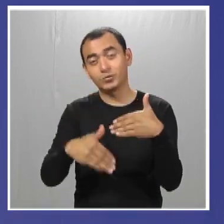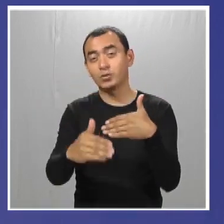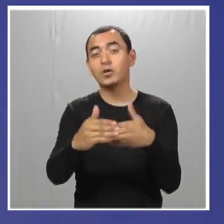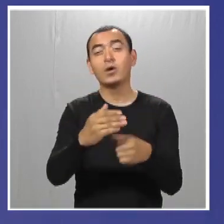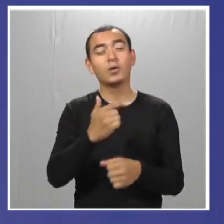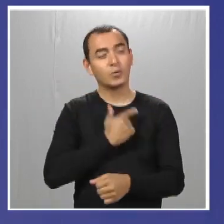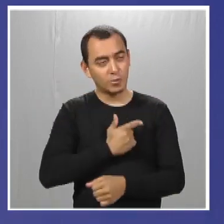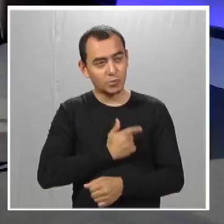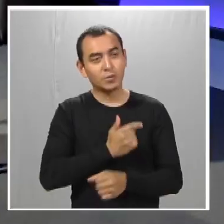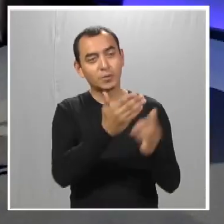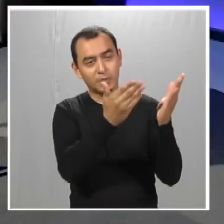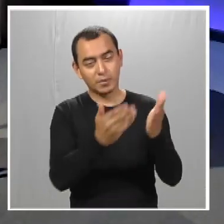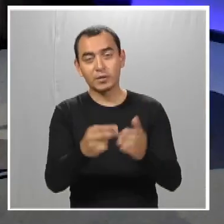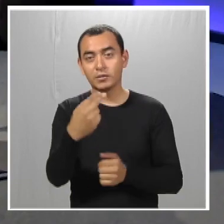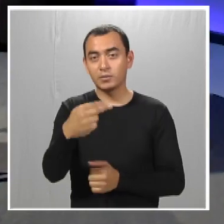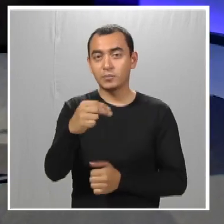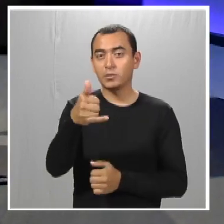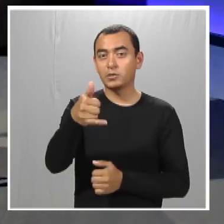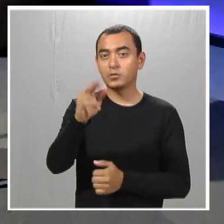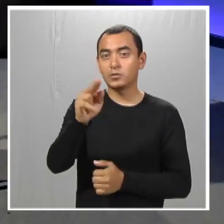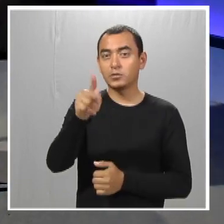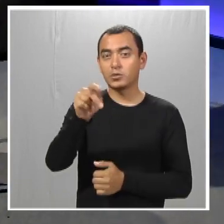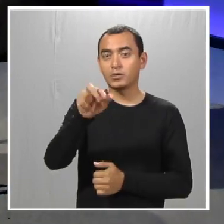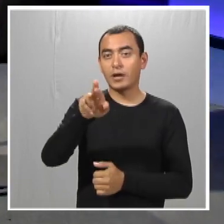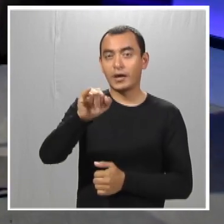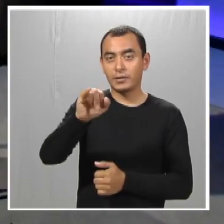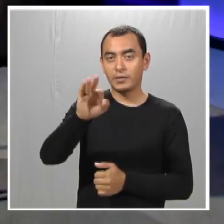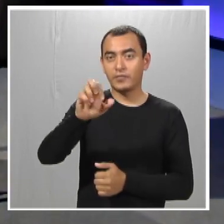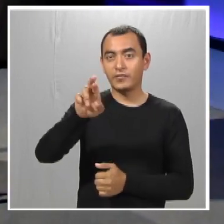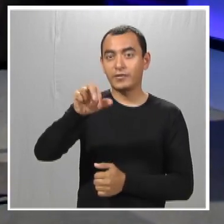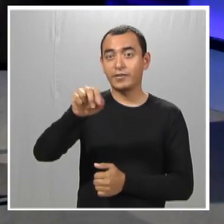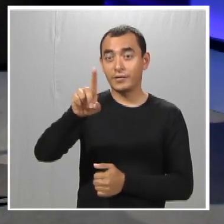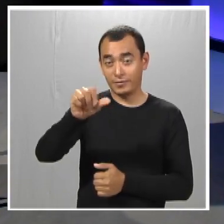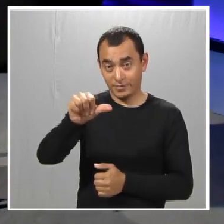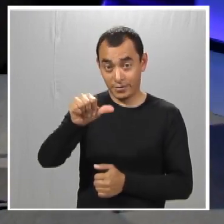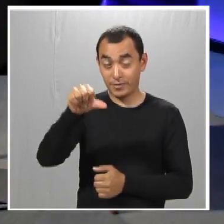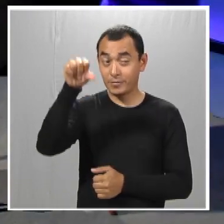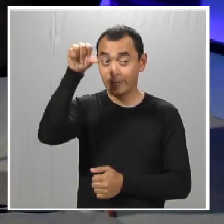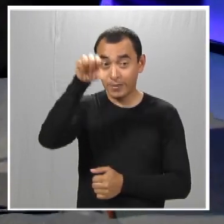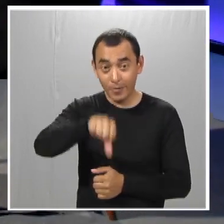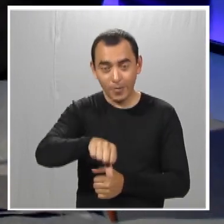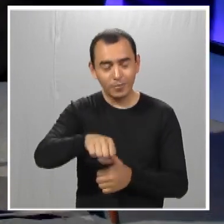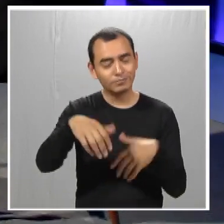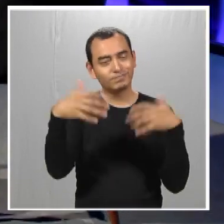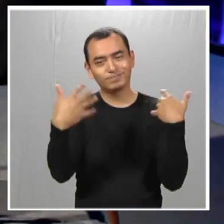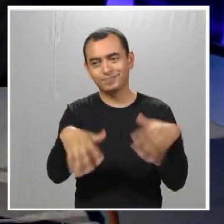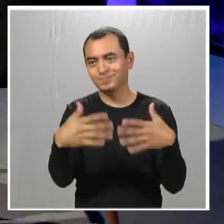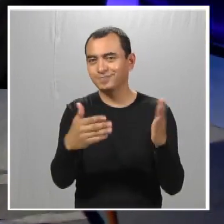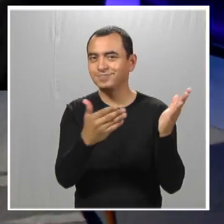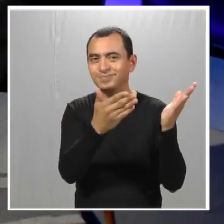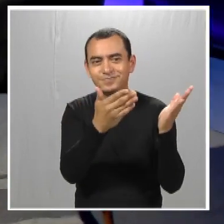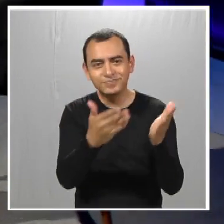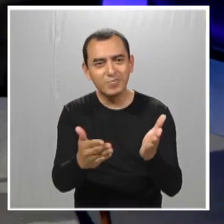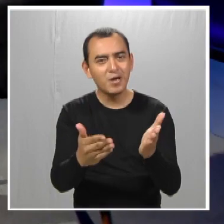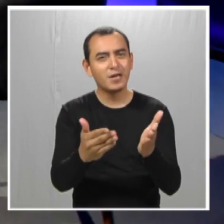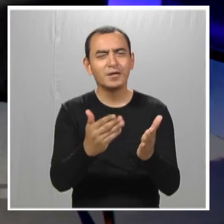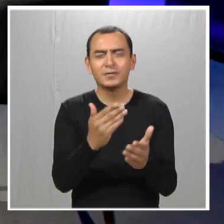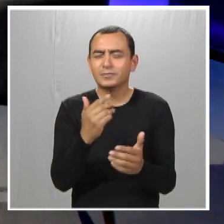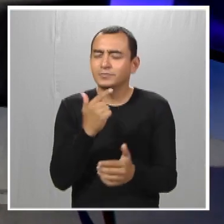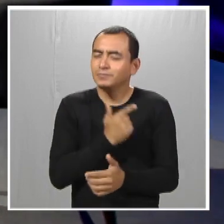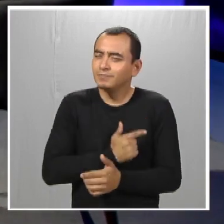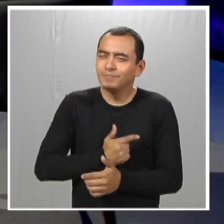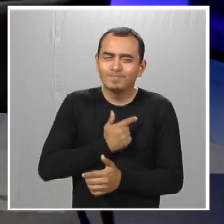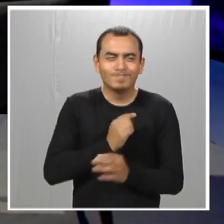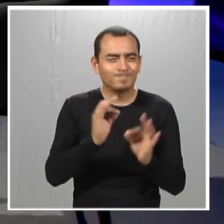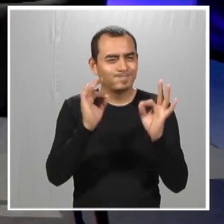Best Bodies. Y hoy me da mucho gusto recibir a Yukari Fernanda y Gotoku García, que hoy, pues, nos haces el enorme favor y